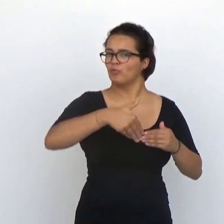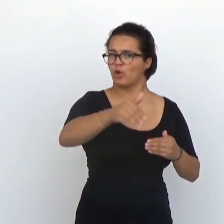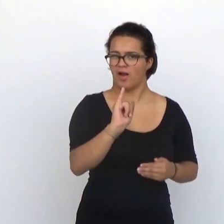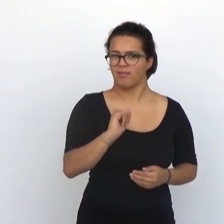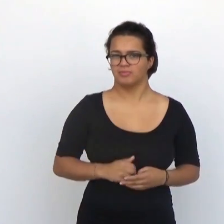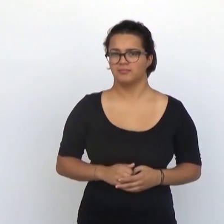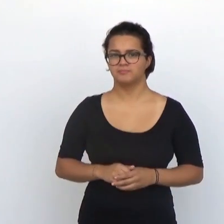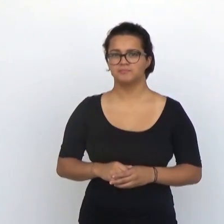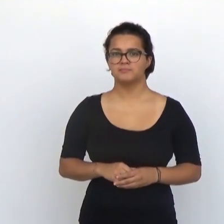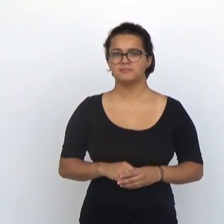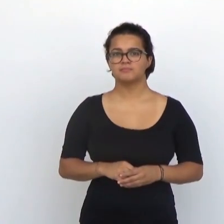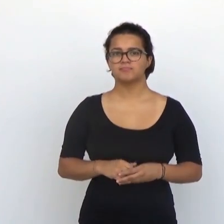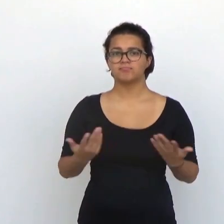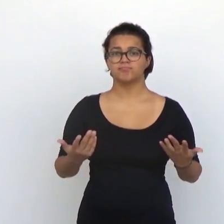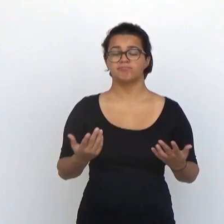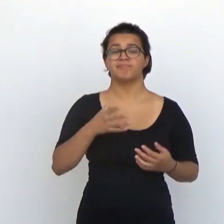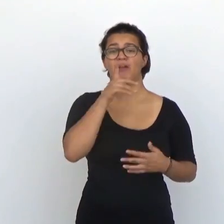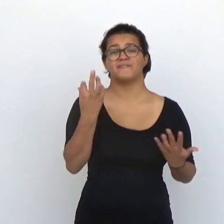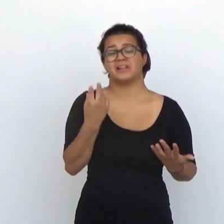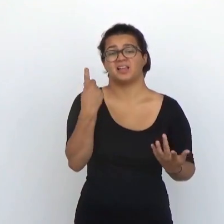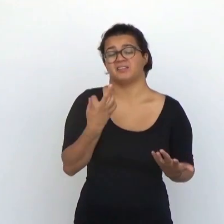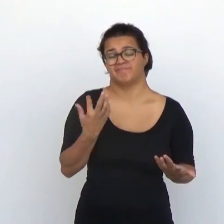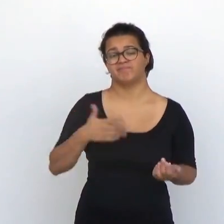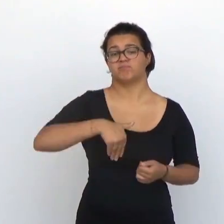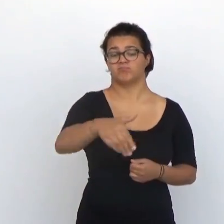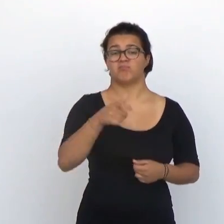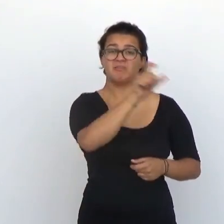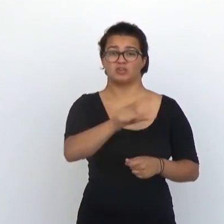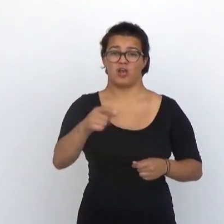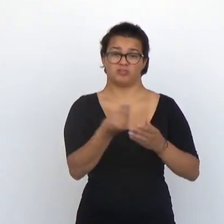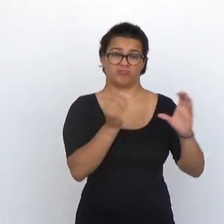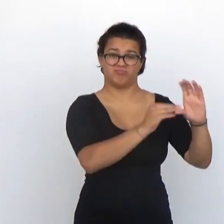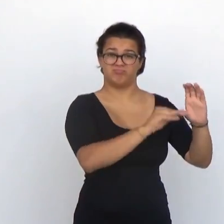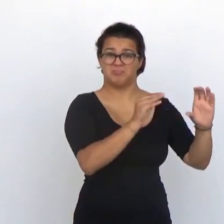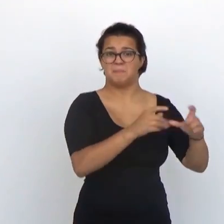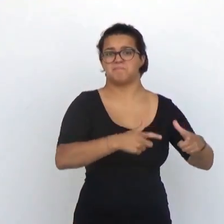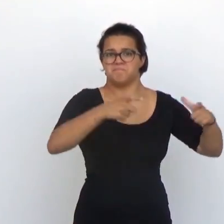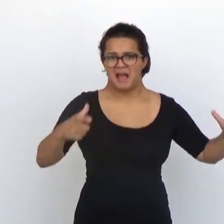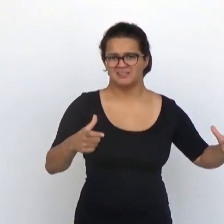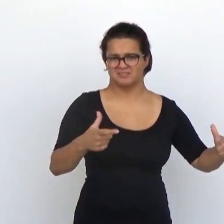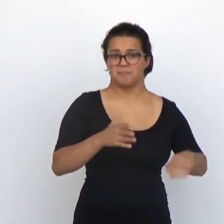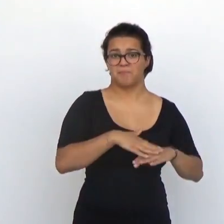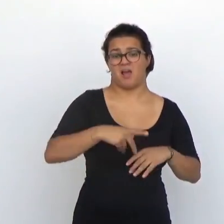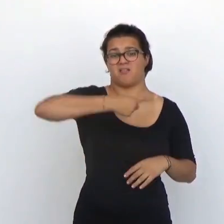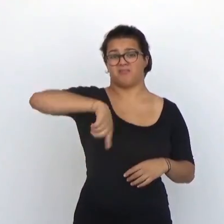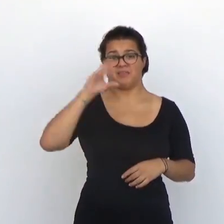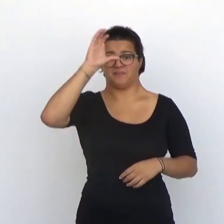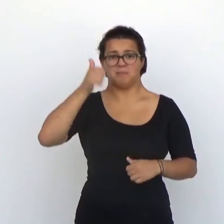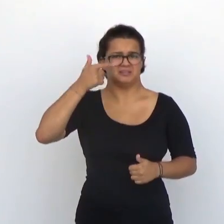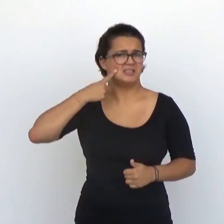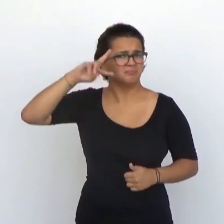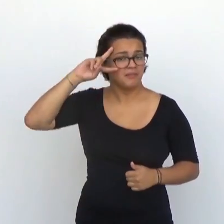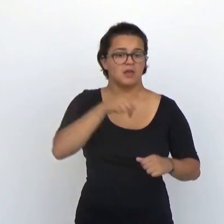de una terapia muy prometedora. No cabe duda de que a medida que aumente el número de pacientes operados y la comunidad científica gane en experiencia